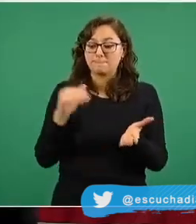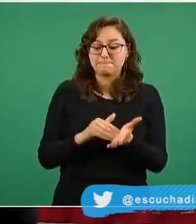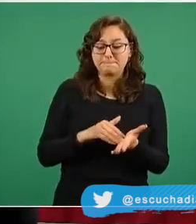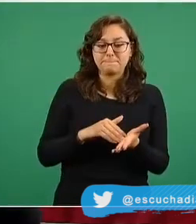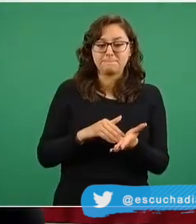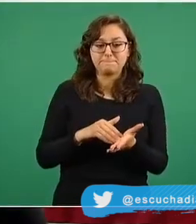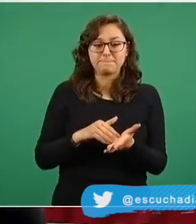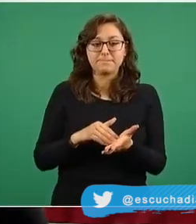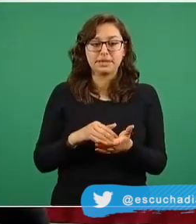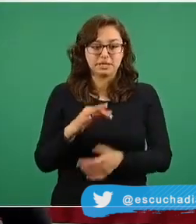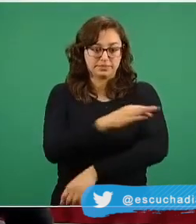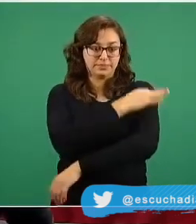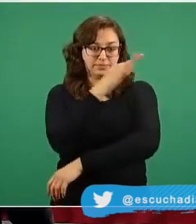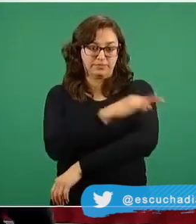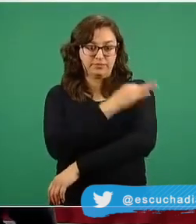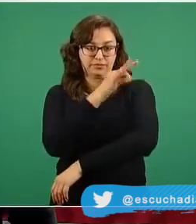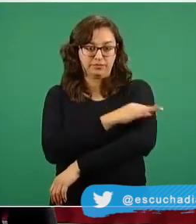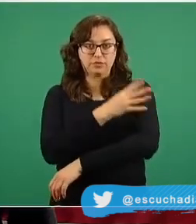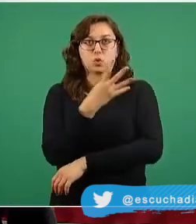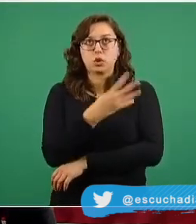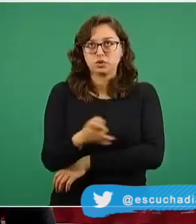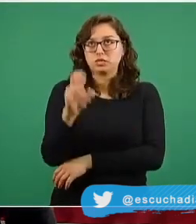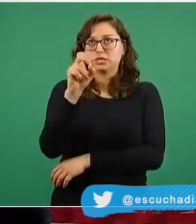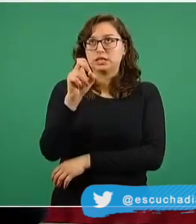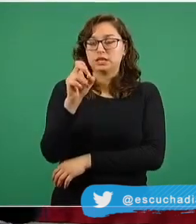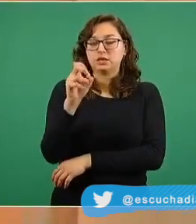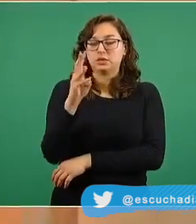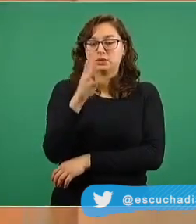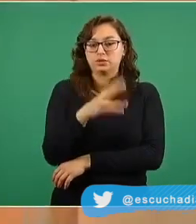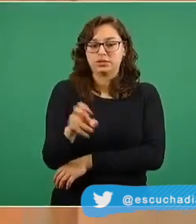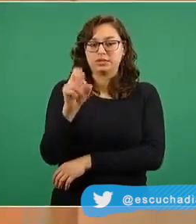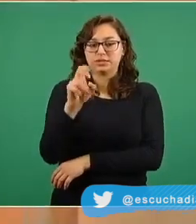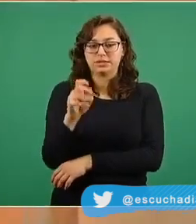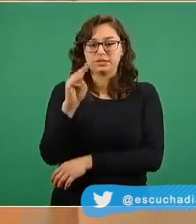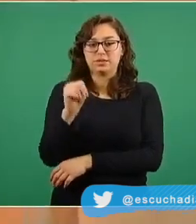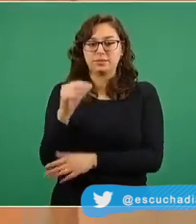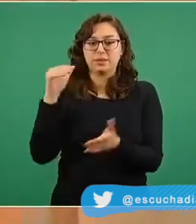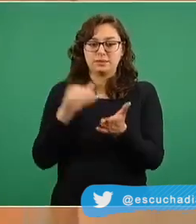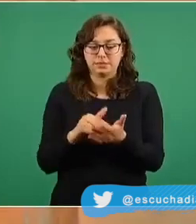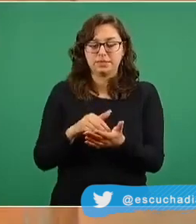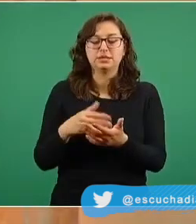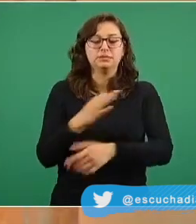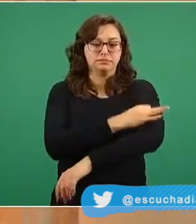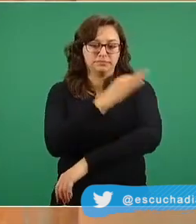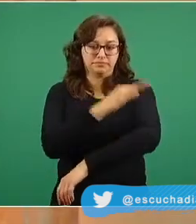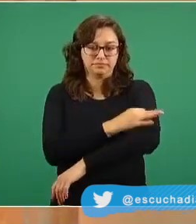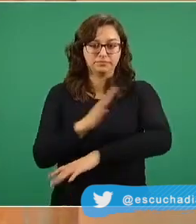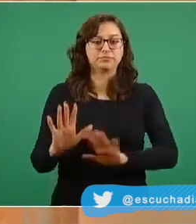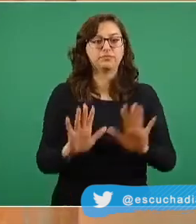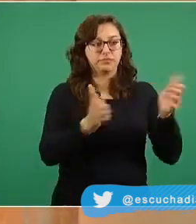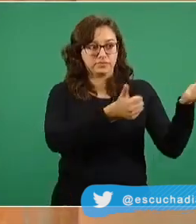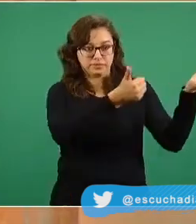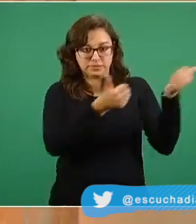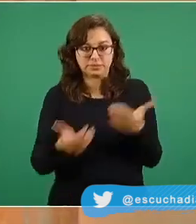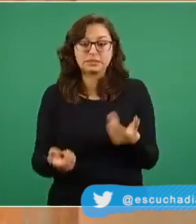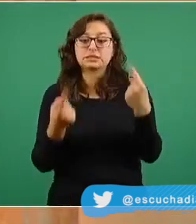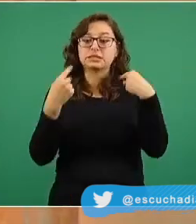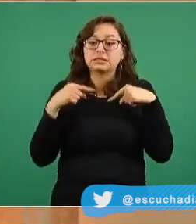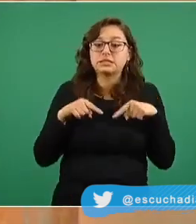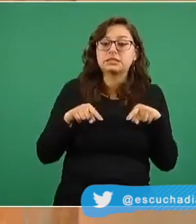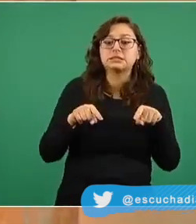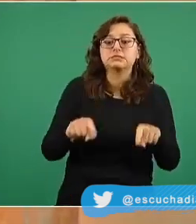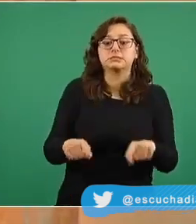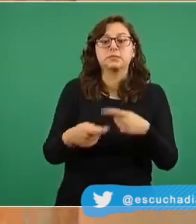439 mil 725 dosis ya se distribuirán por igual un fragmento de este embarque